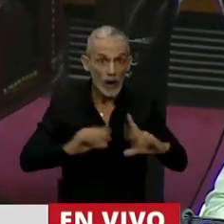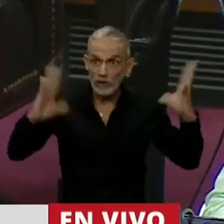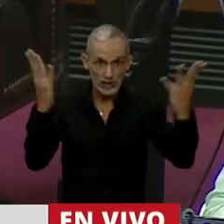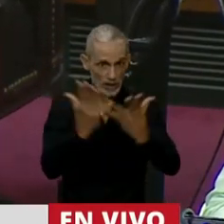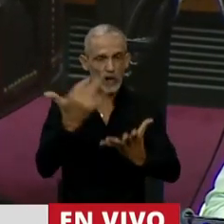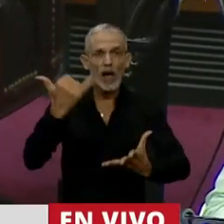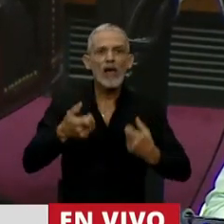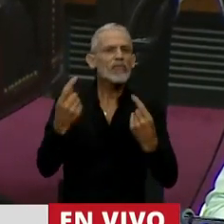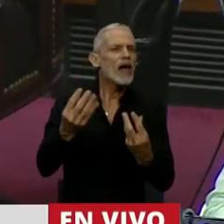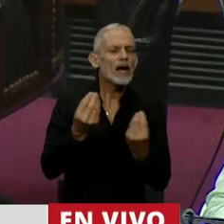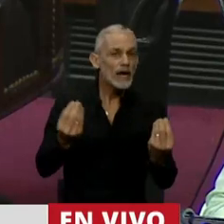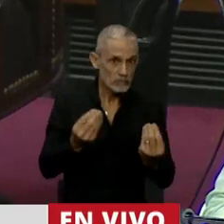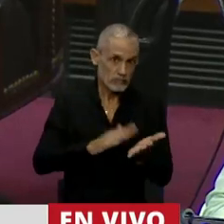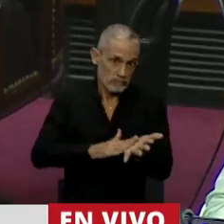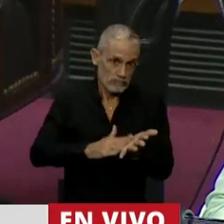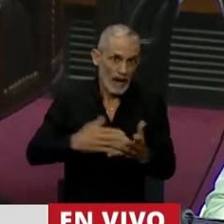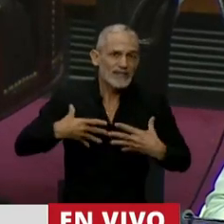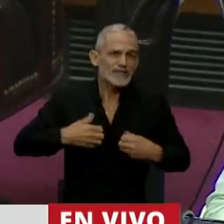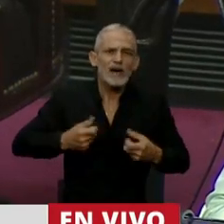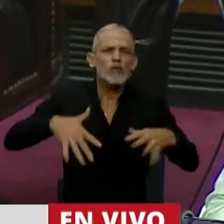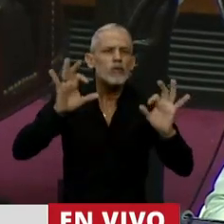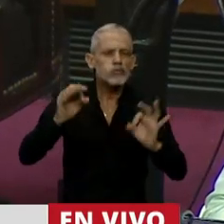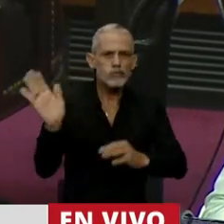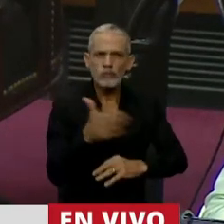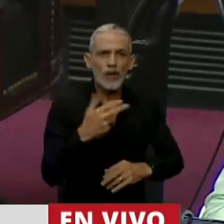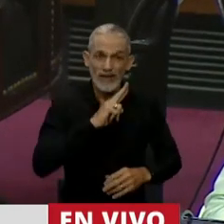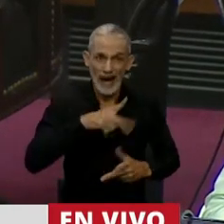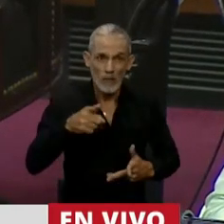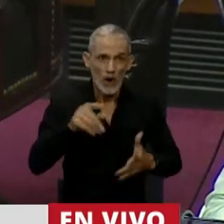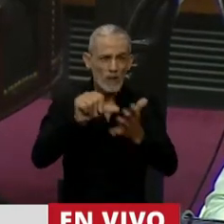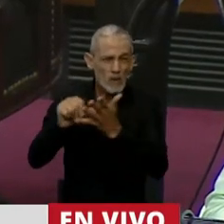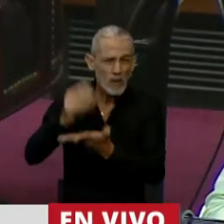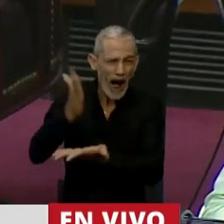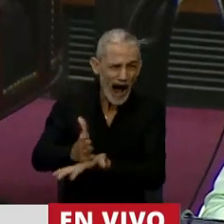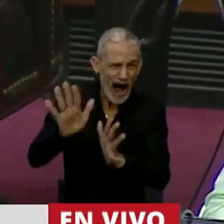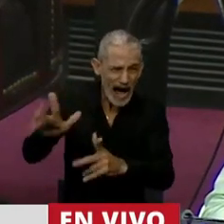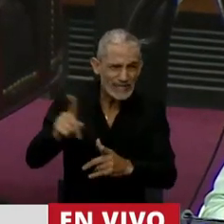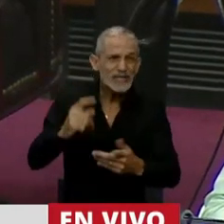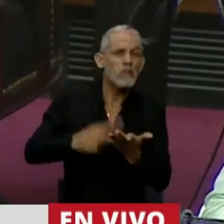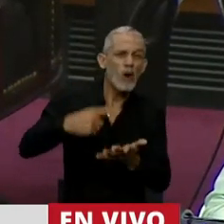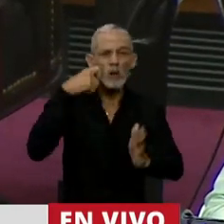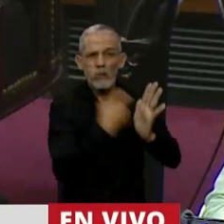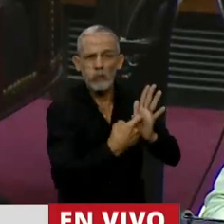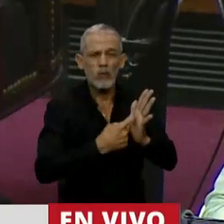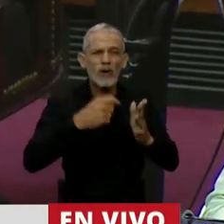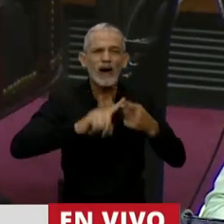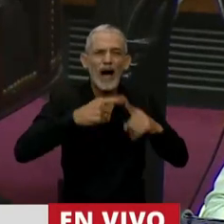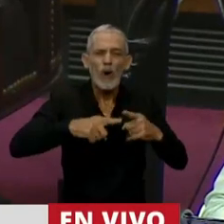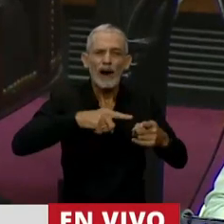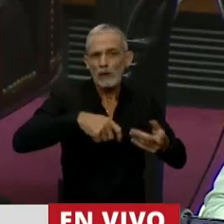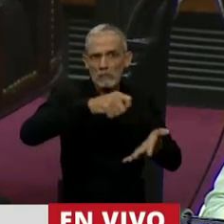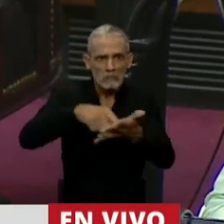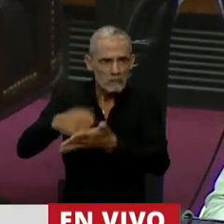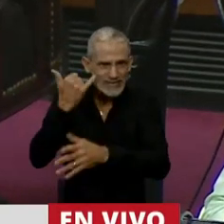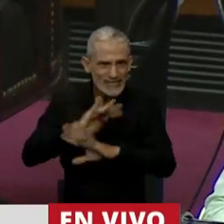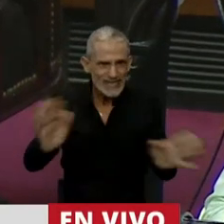garantizar la salud integral de la mujer. Es decir, ningún Estado, ningún país fue condenado por incumplir tratados internacionales o por